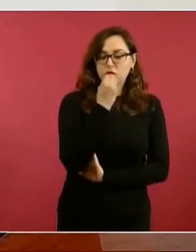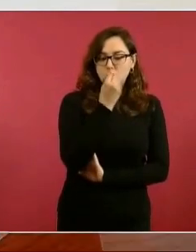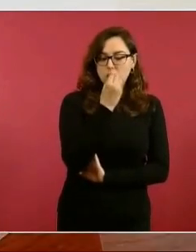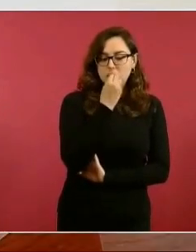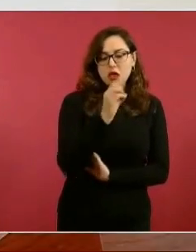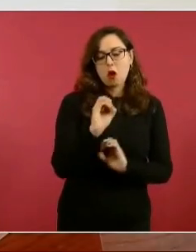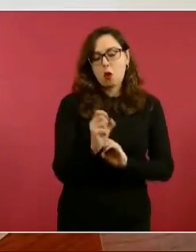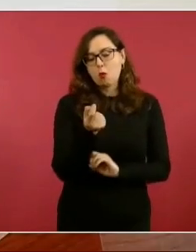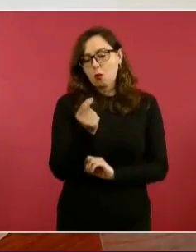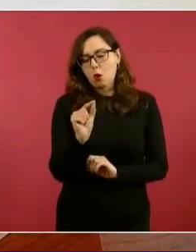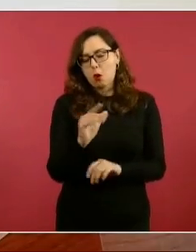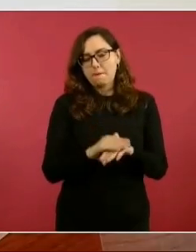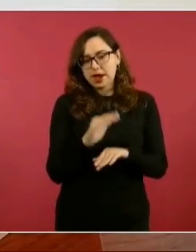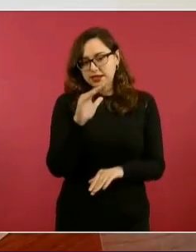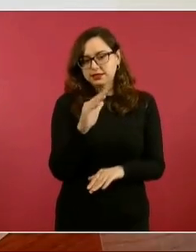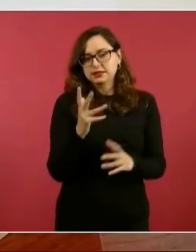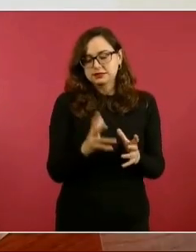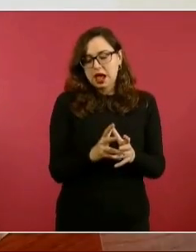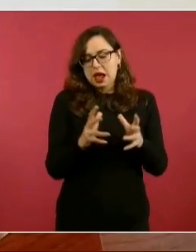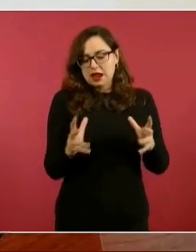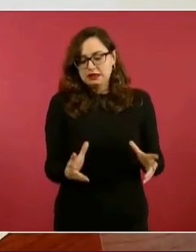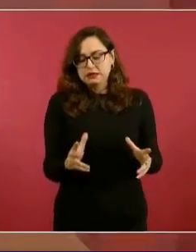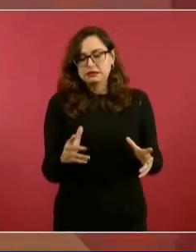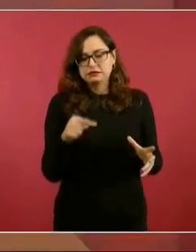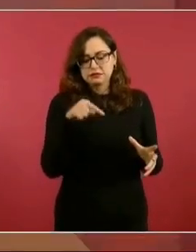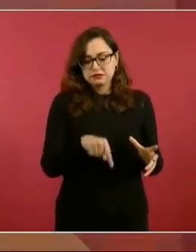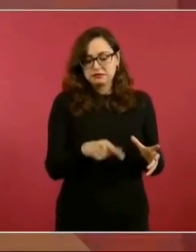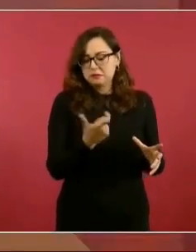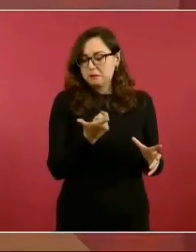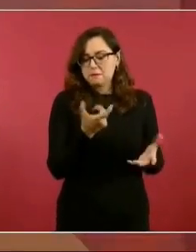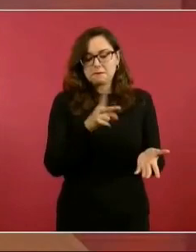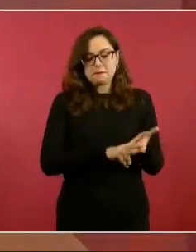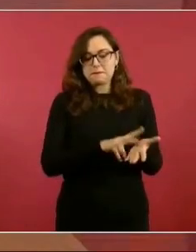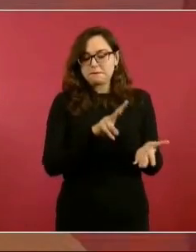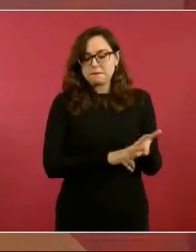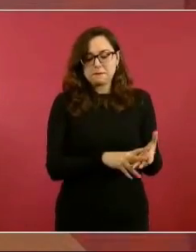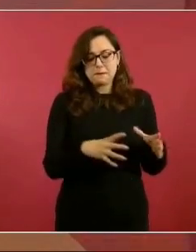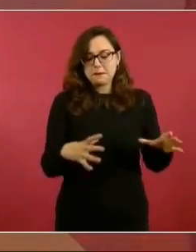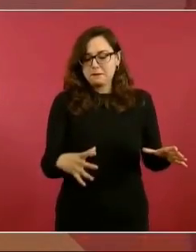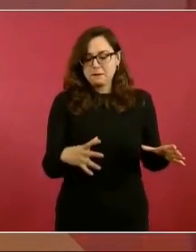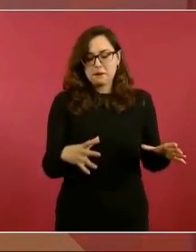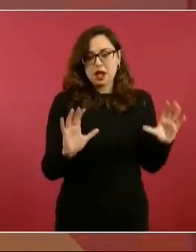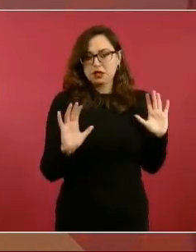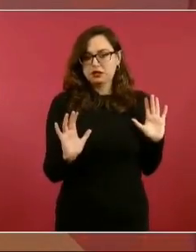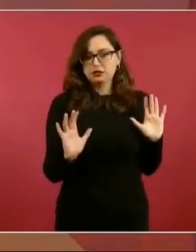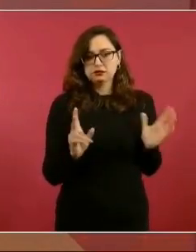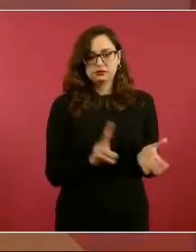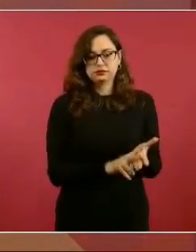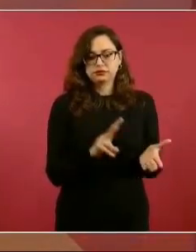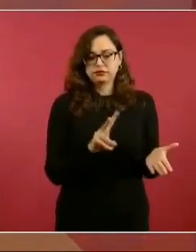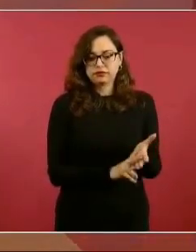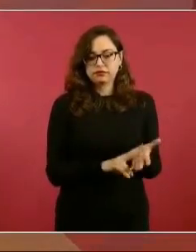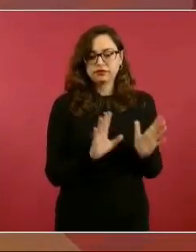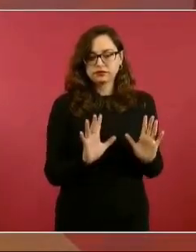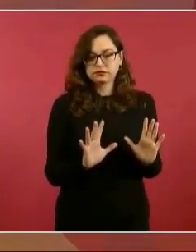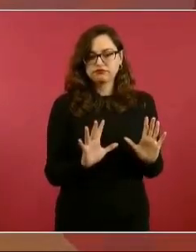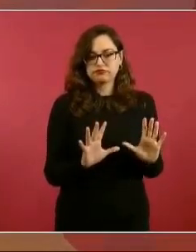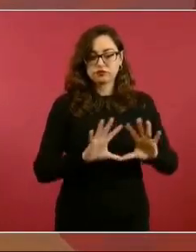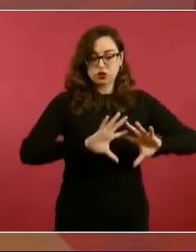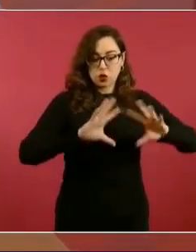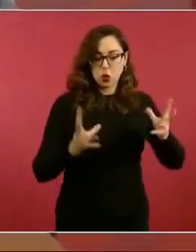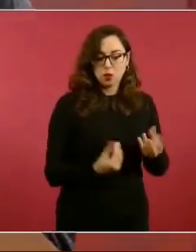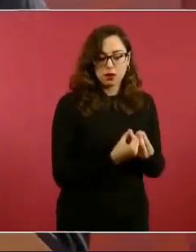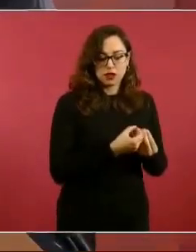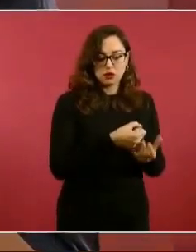se va a ampliar, va a costar tanto y por producto tanto. Porque